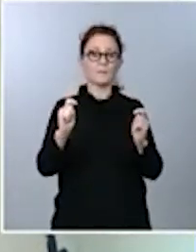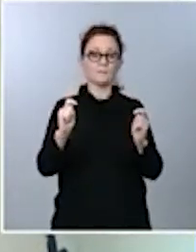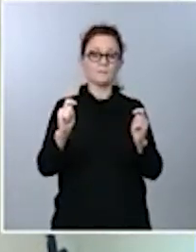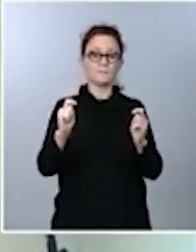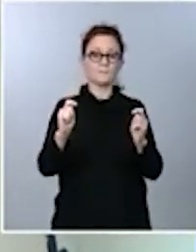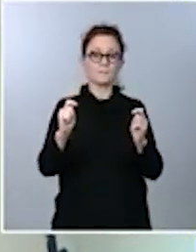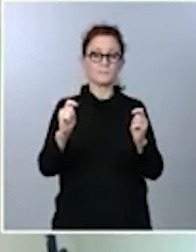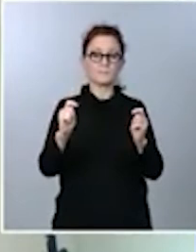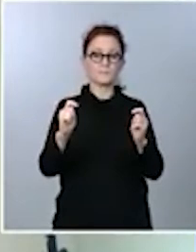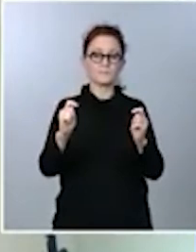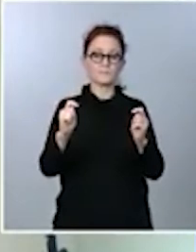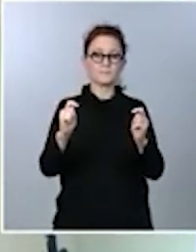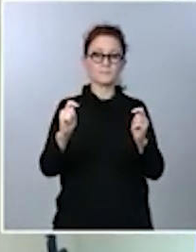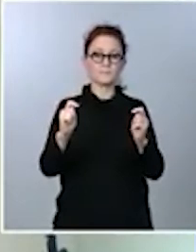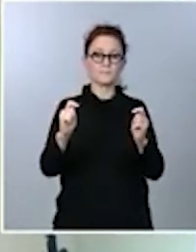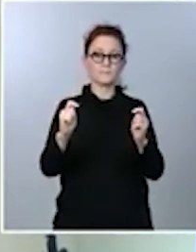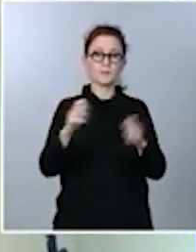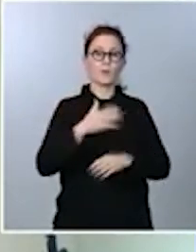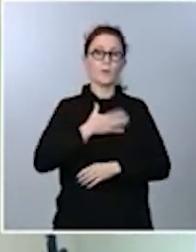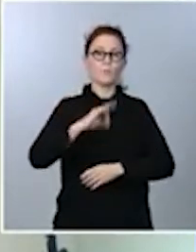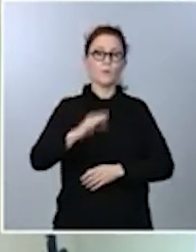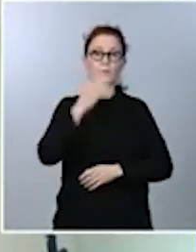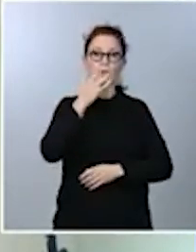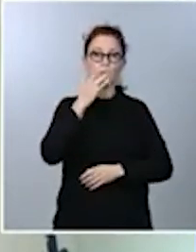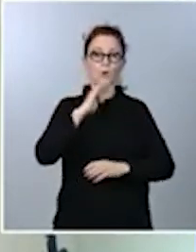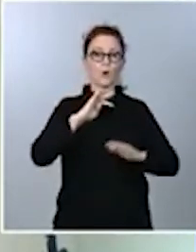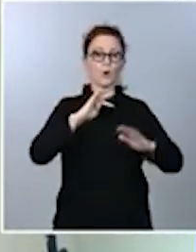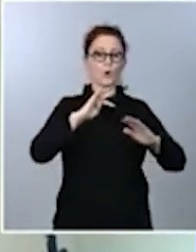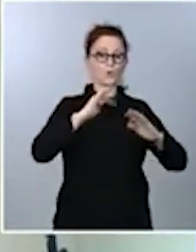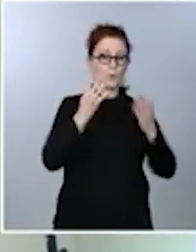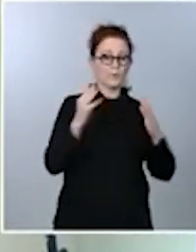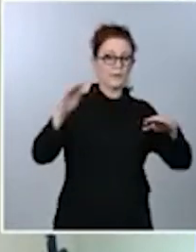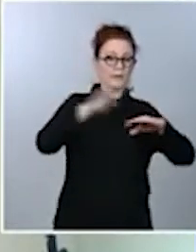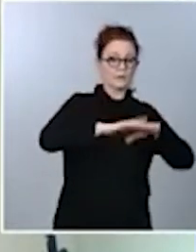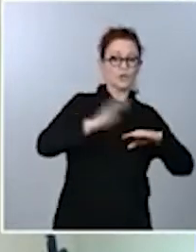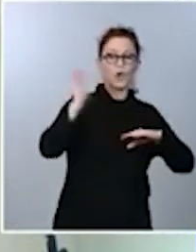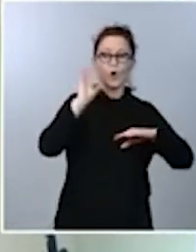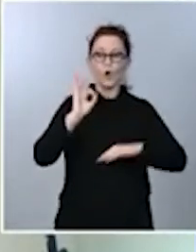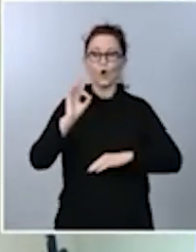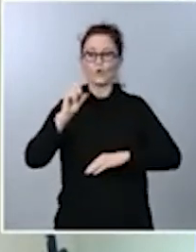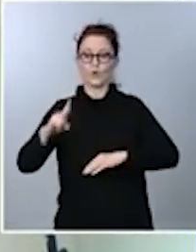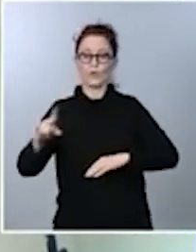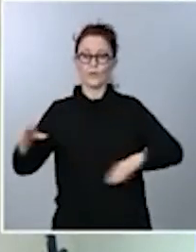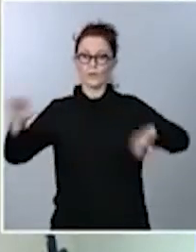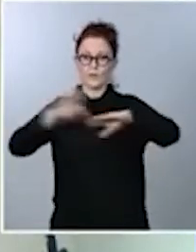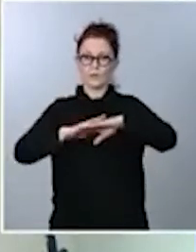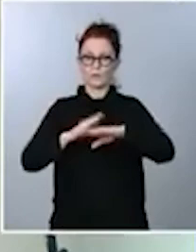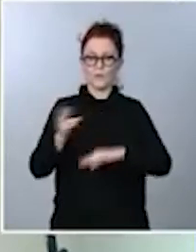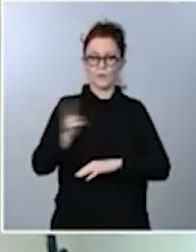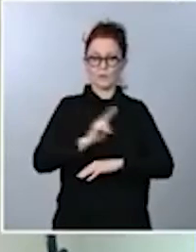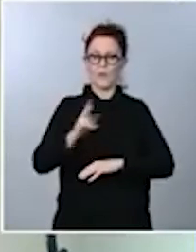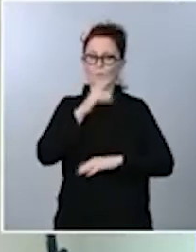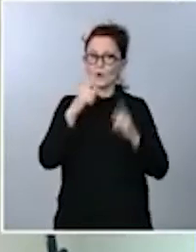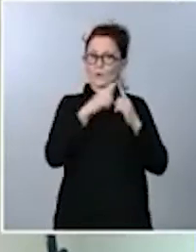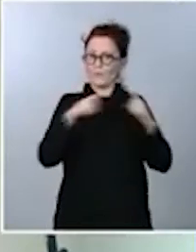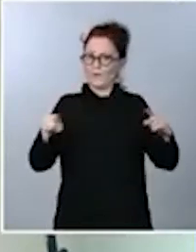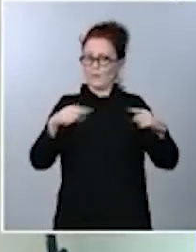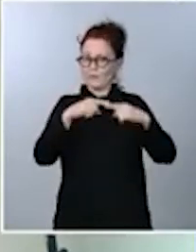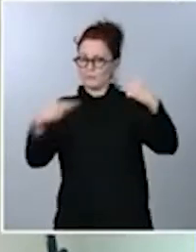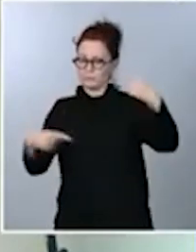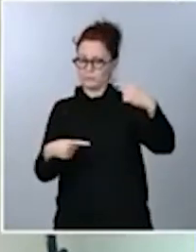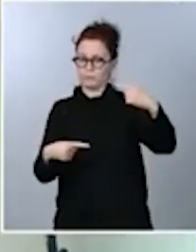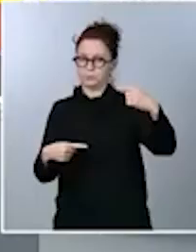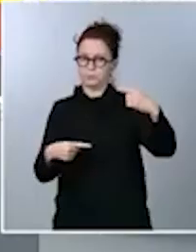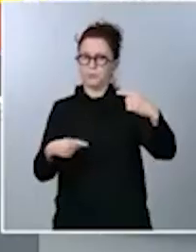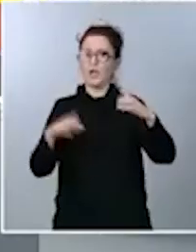aplicarse, por ejemplo, desde las nueve de la noche o desde las doce de la noche. Lo digo porque la diferencia es sustancial y ha llegado información contradictoria por parte de la Comunidad